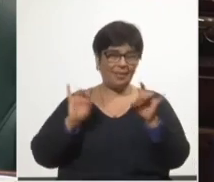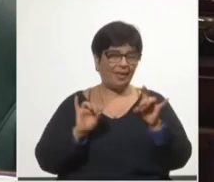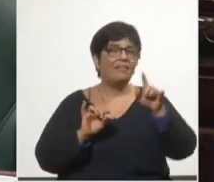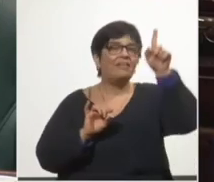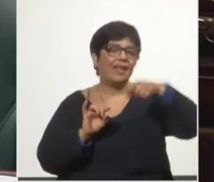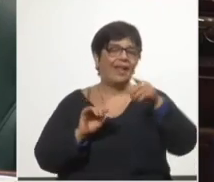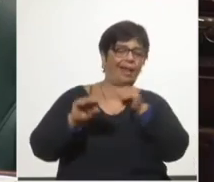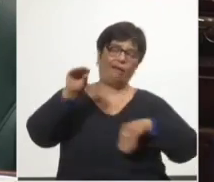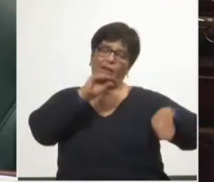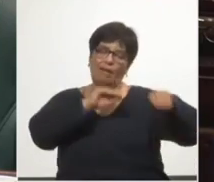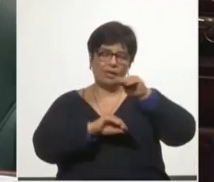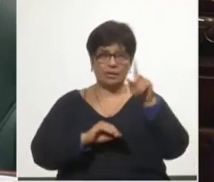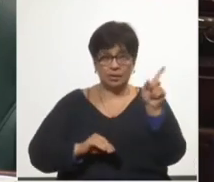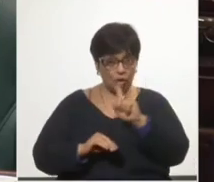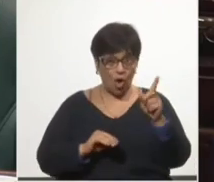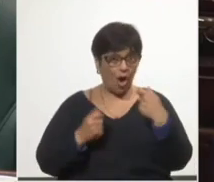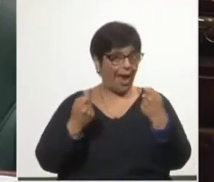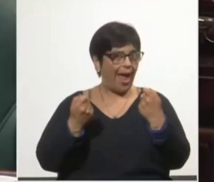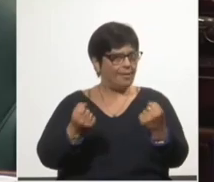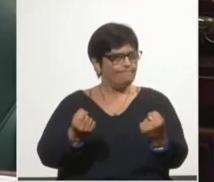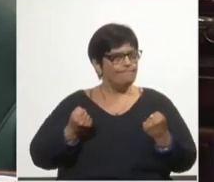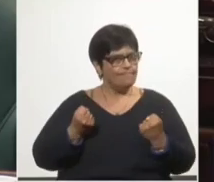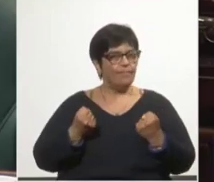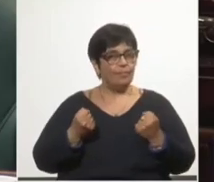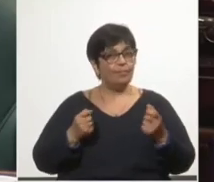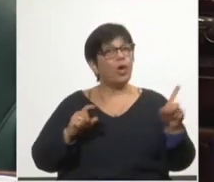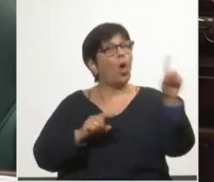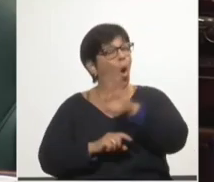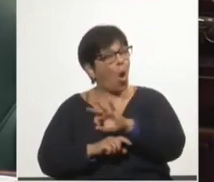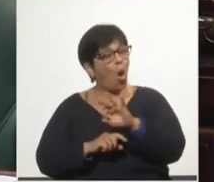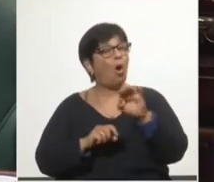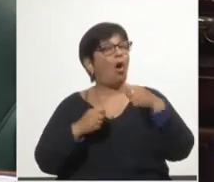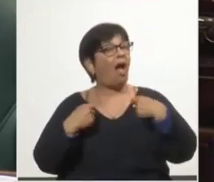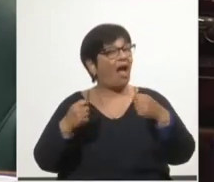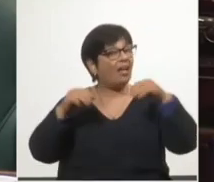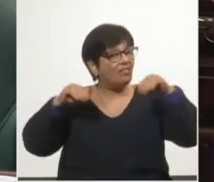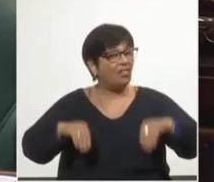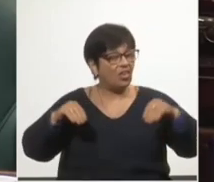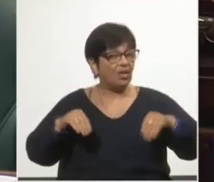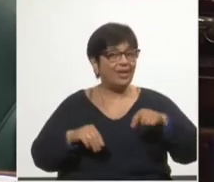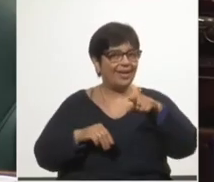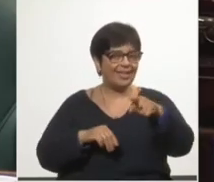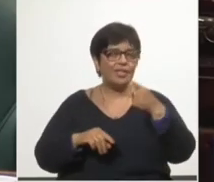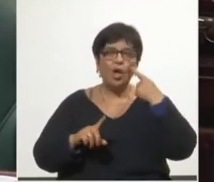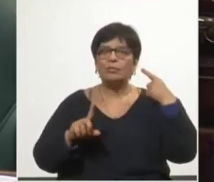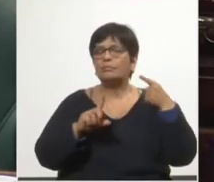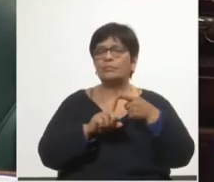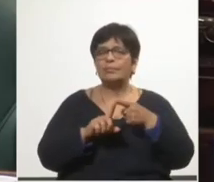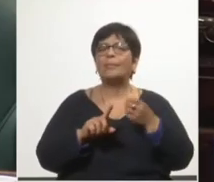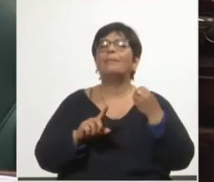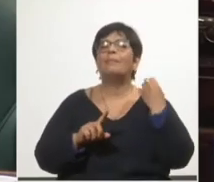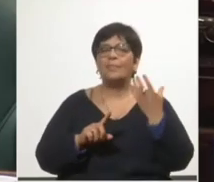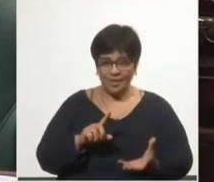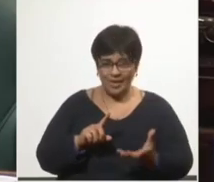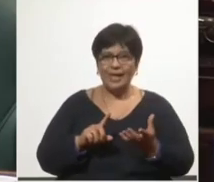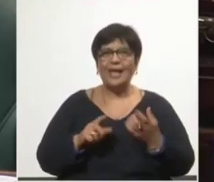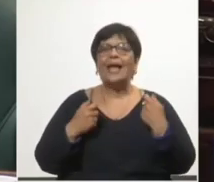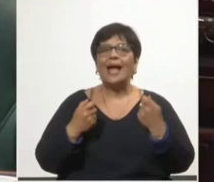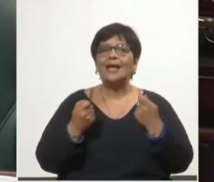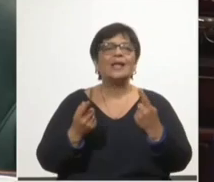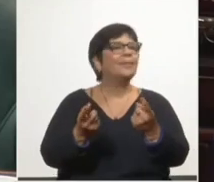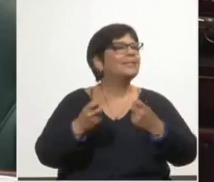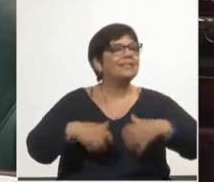de ser una excusa para no gastar o para gastar menos, era la razón para gastar lo